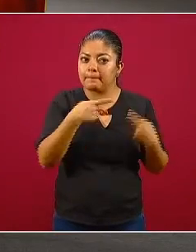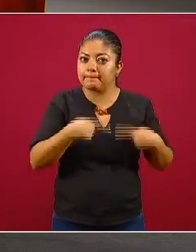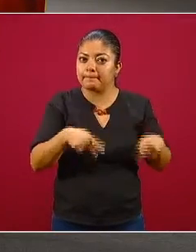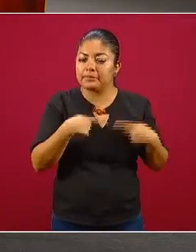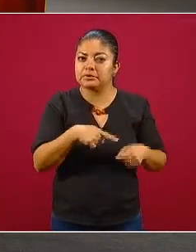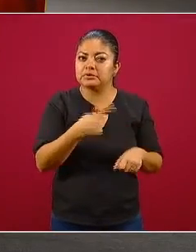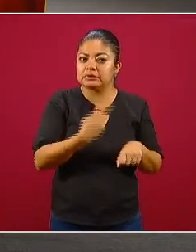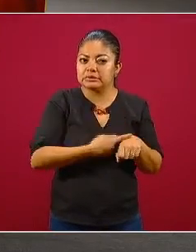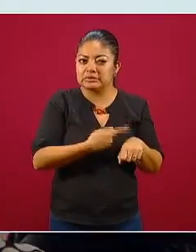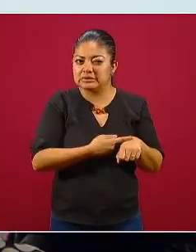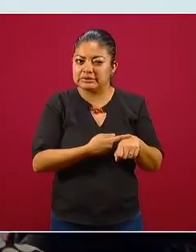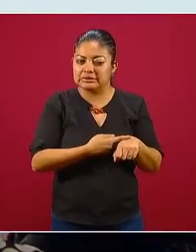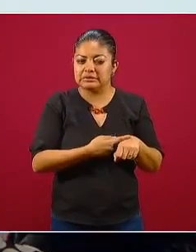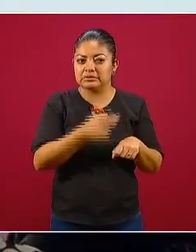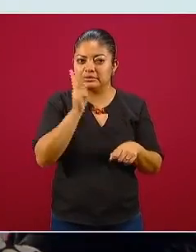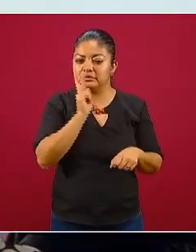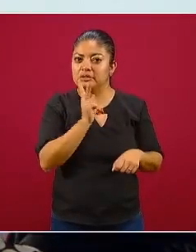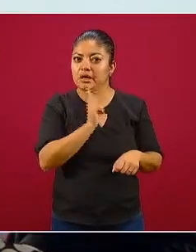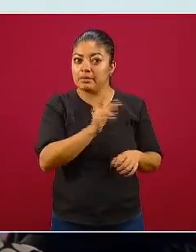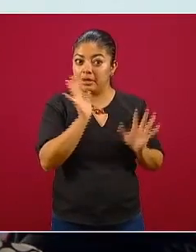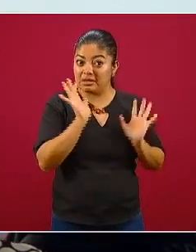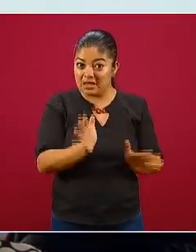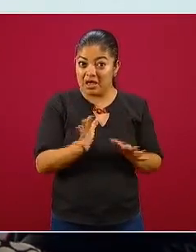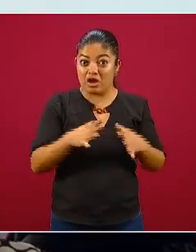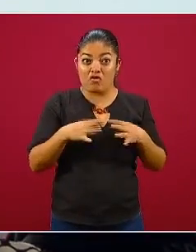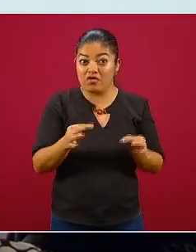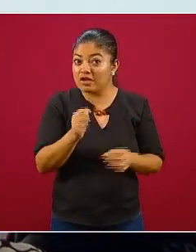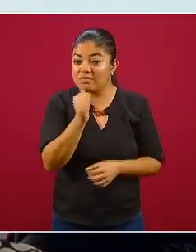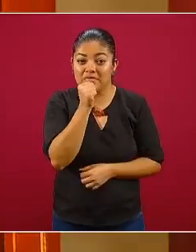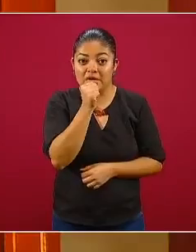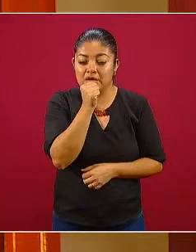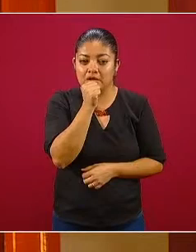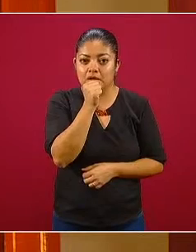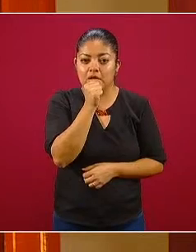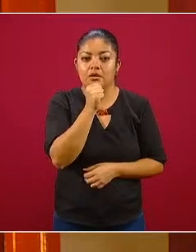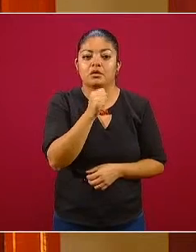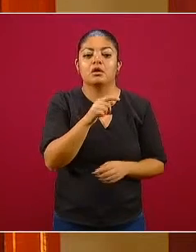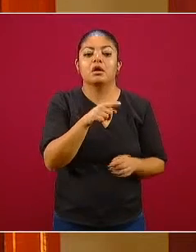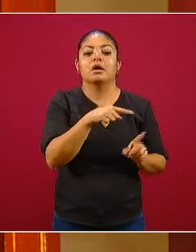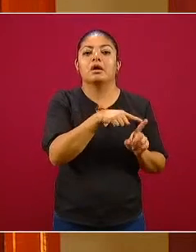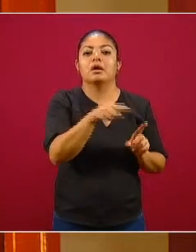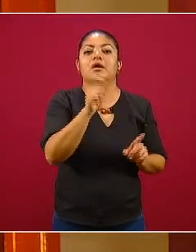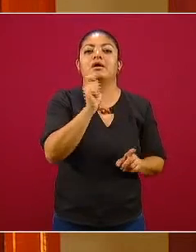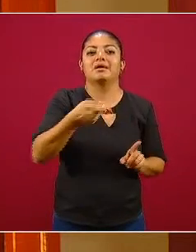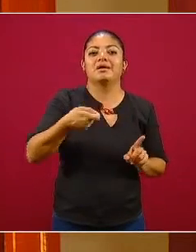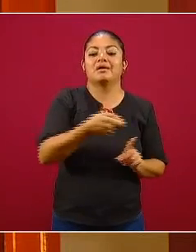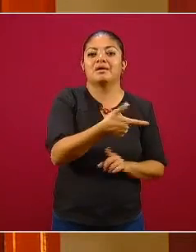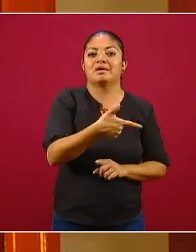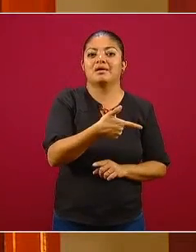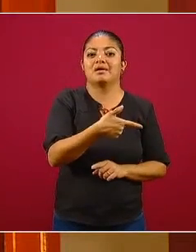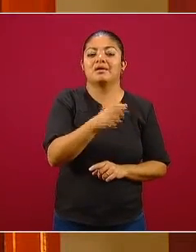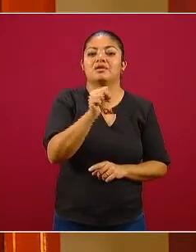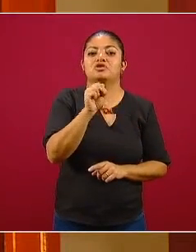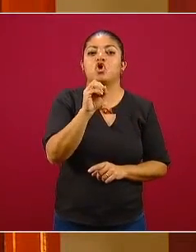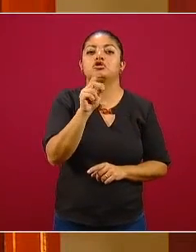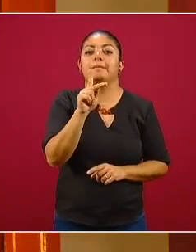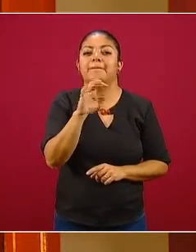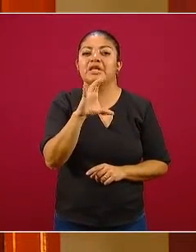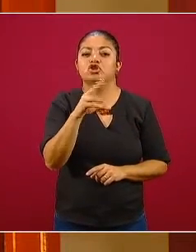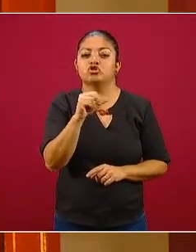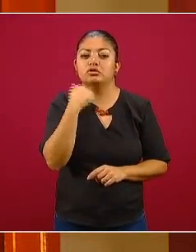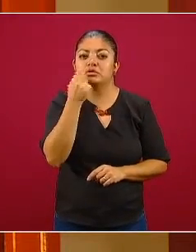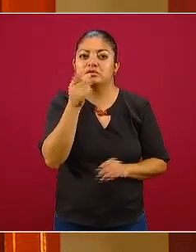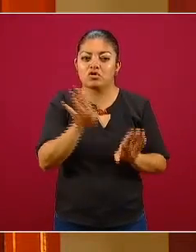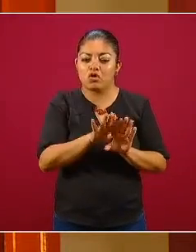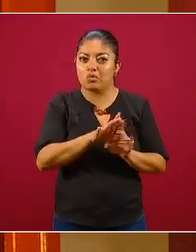veces de que los casos sospechosos son personas que se les reconoce por los síntomas y a todas ellas se les toma en el